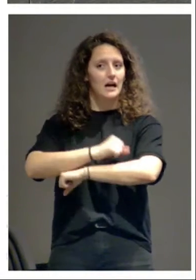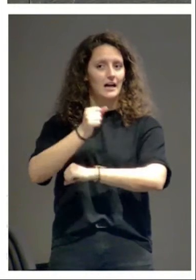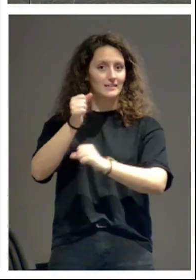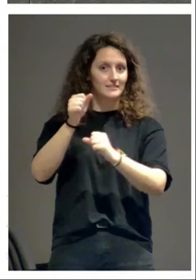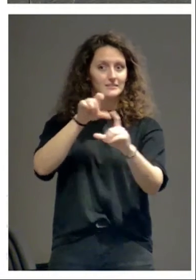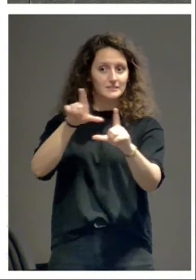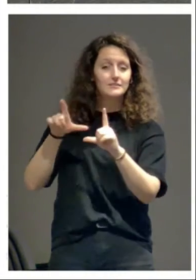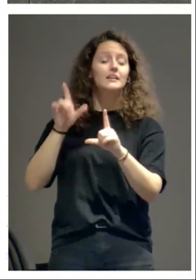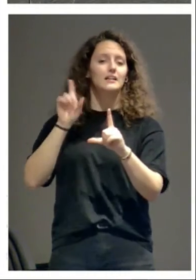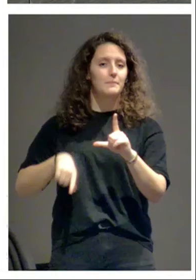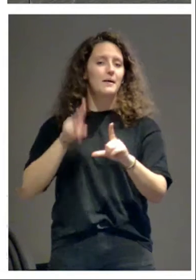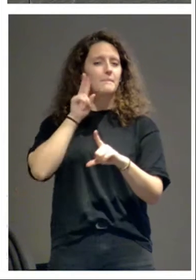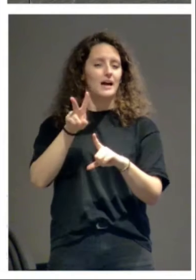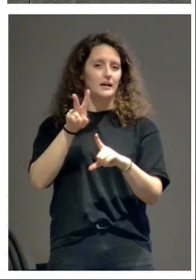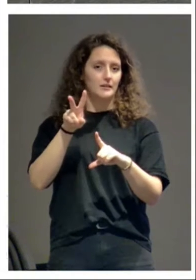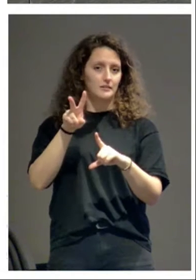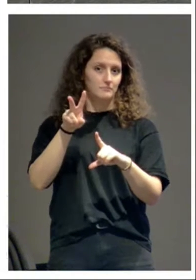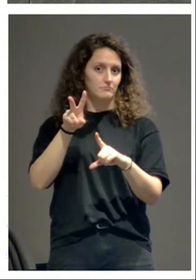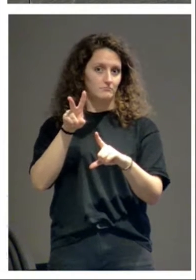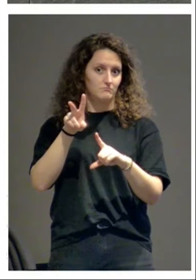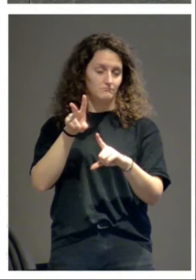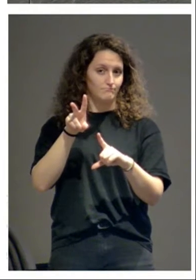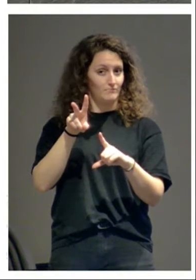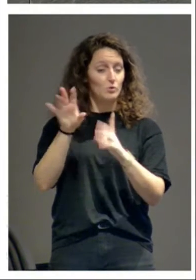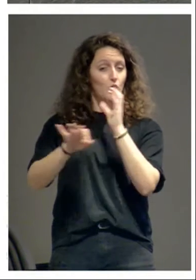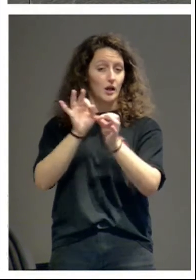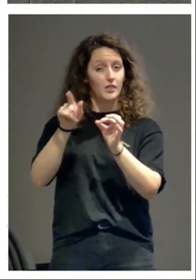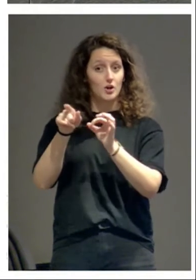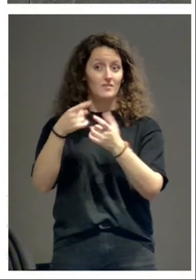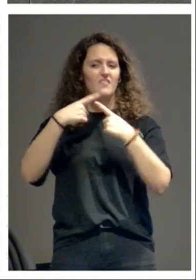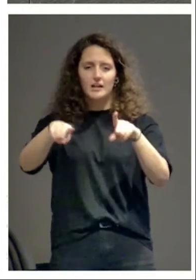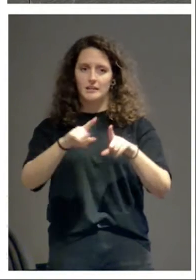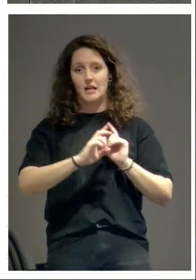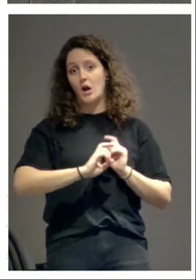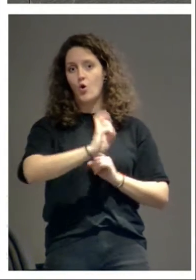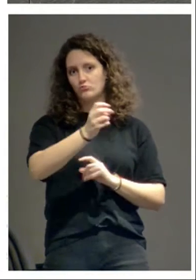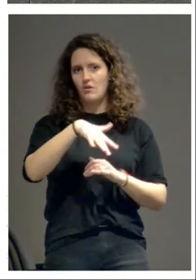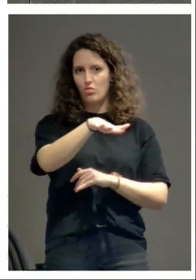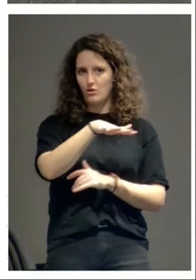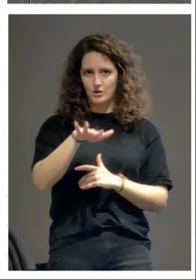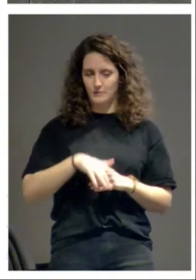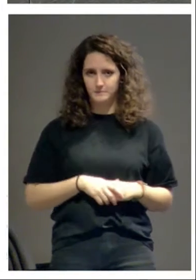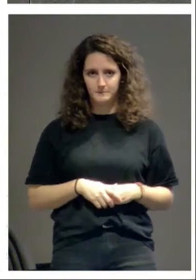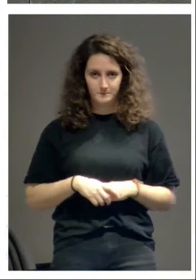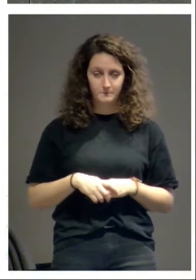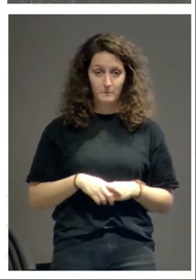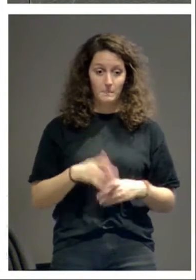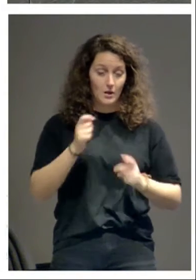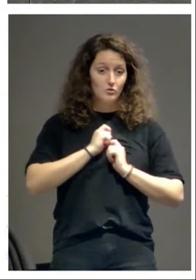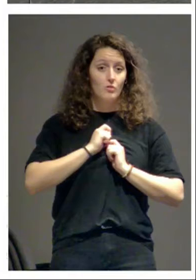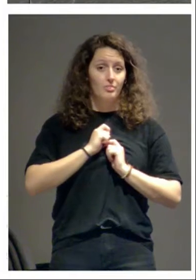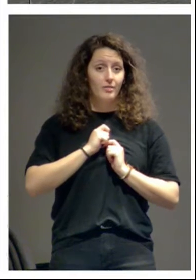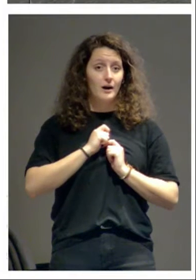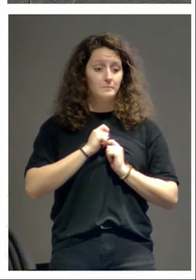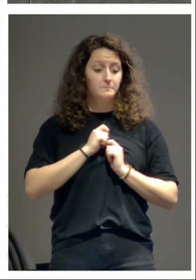vemos que el despiece de esta zona es muy distinto del despiece de esta zona. Lo que nos lleva a pensar que